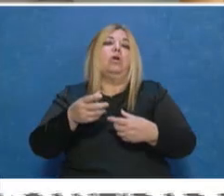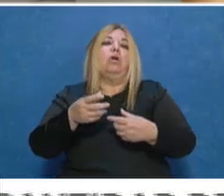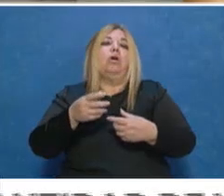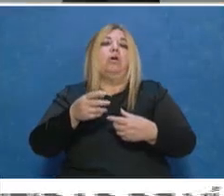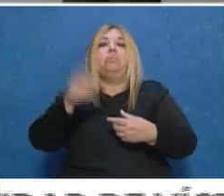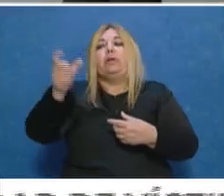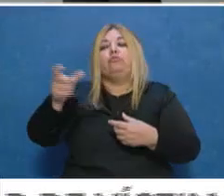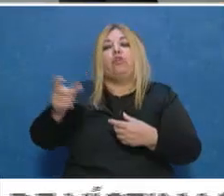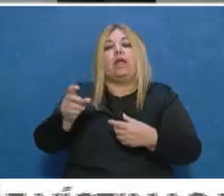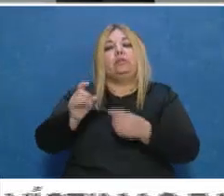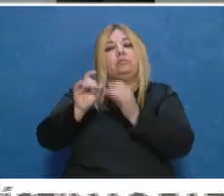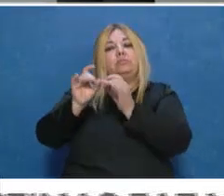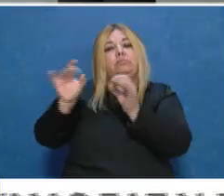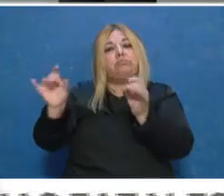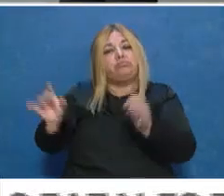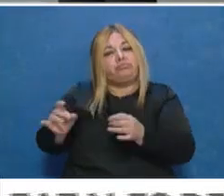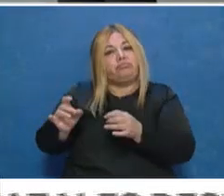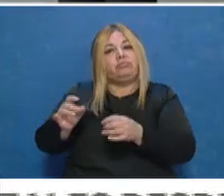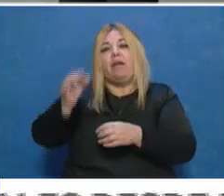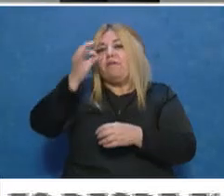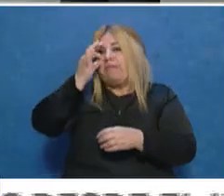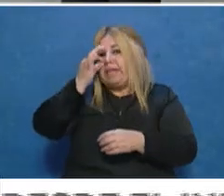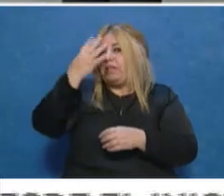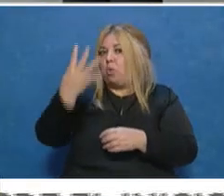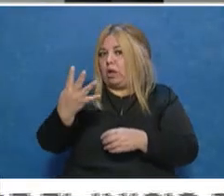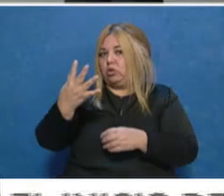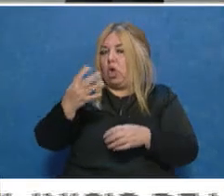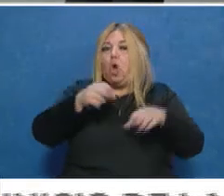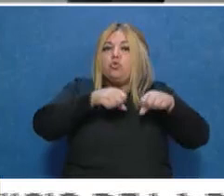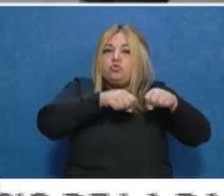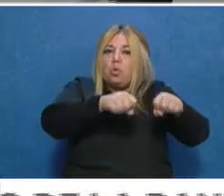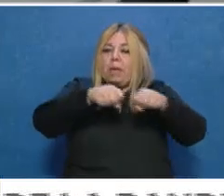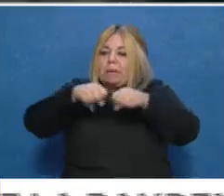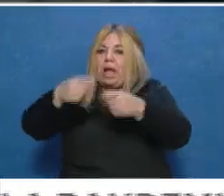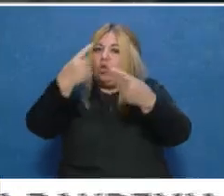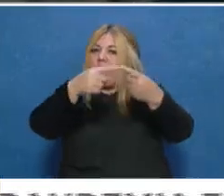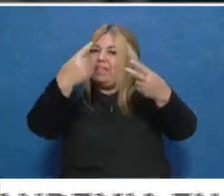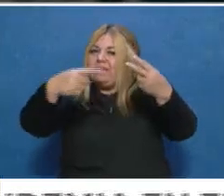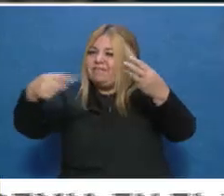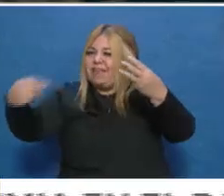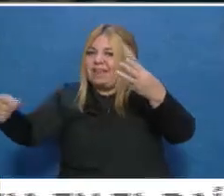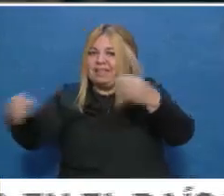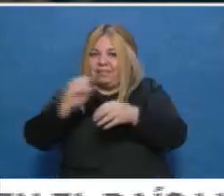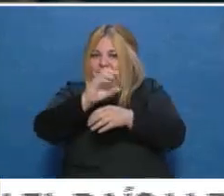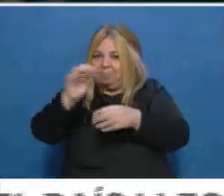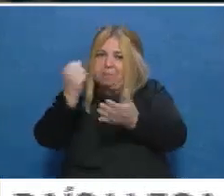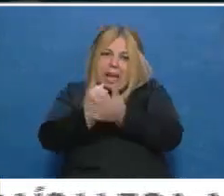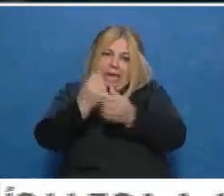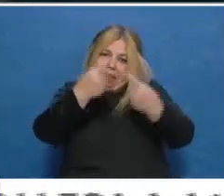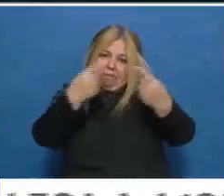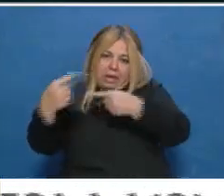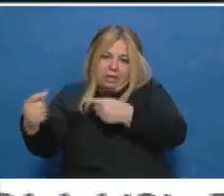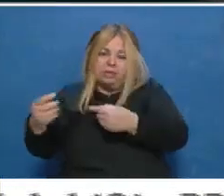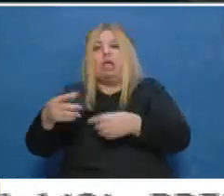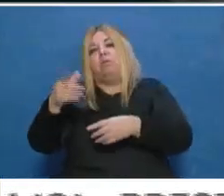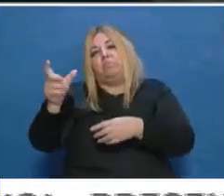los casos que se han dado en diferentes cadenas de supermercados. Mario, lo hemos estado informando también y que se han ido dando